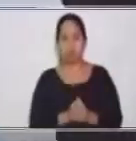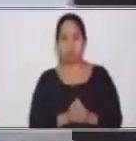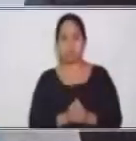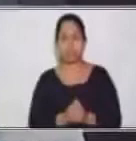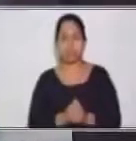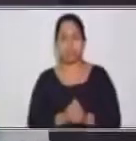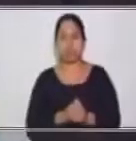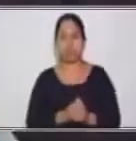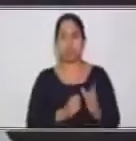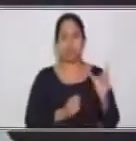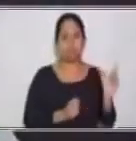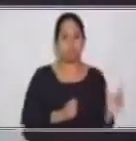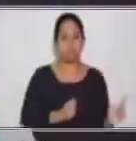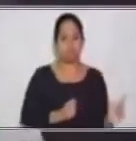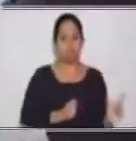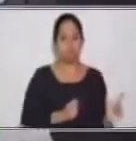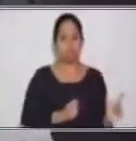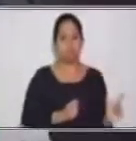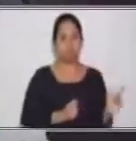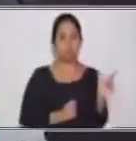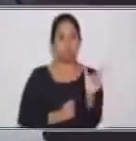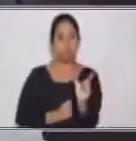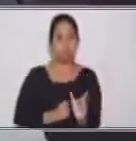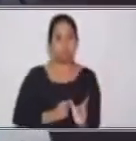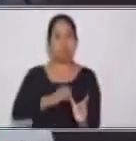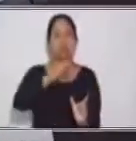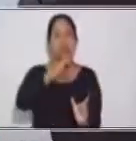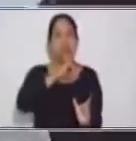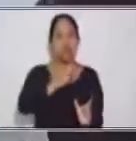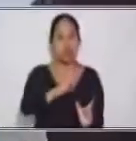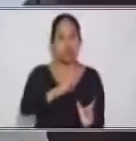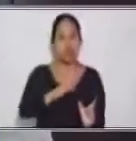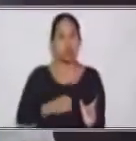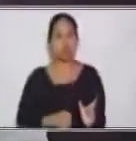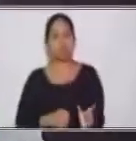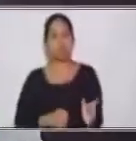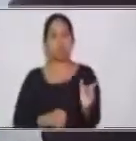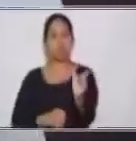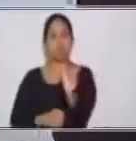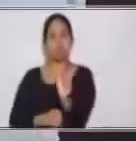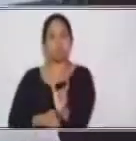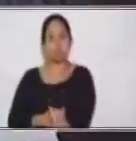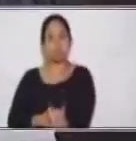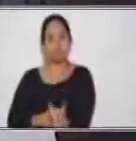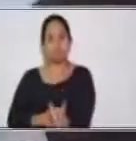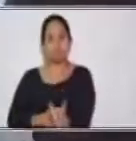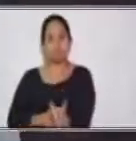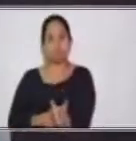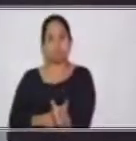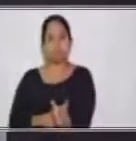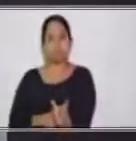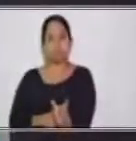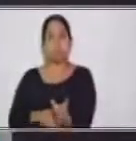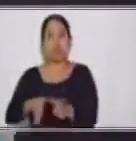muy bien, es, estamos agregando acá el verbo ser, la nueva clase es